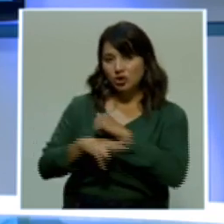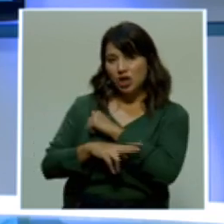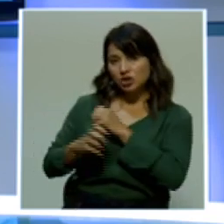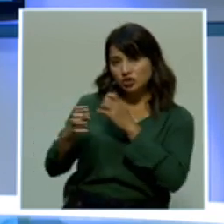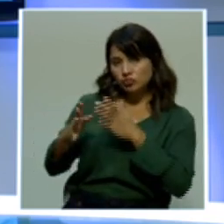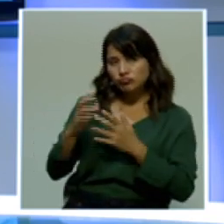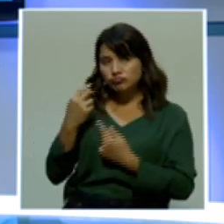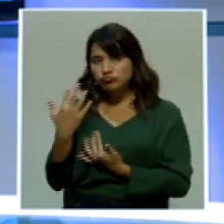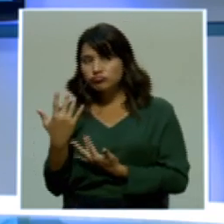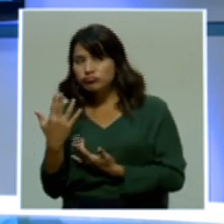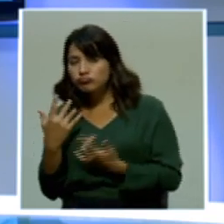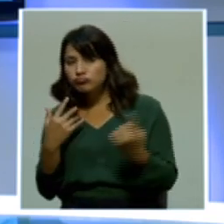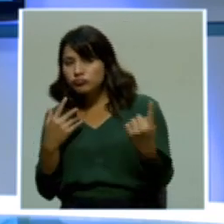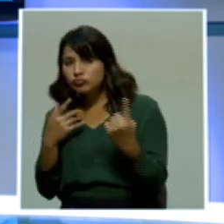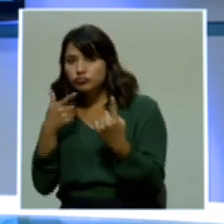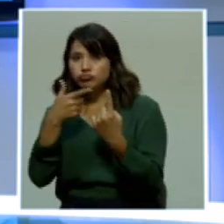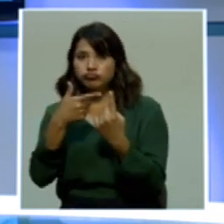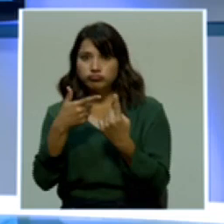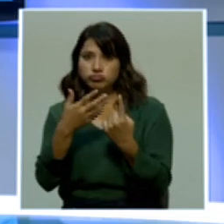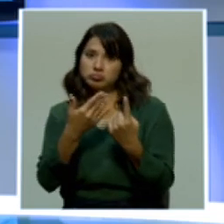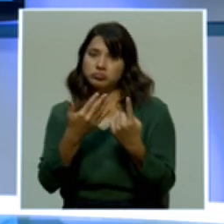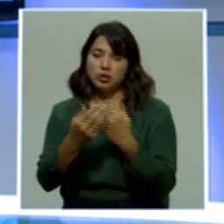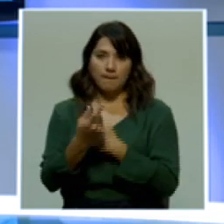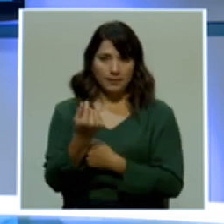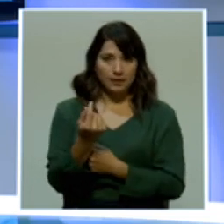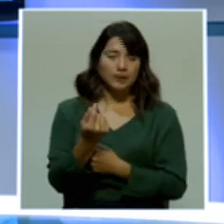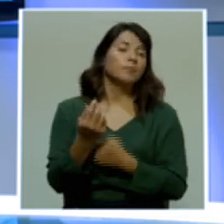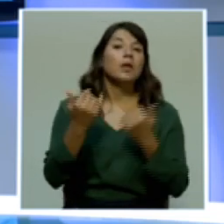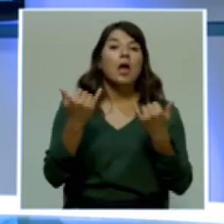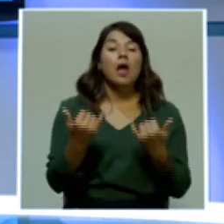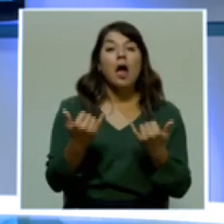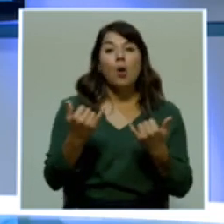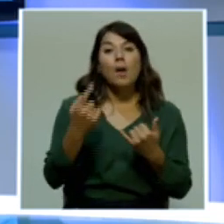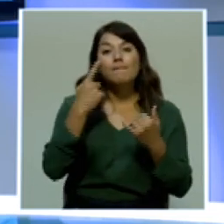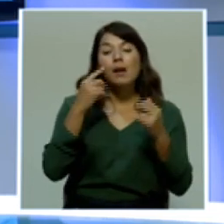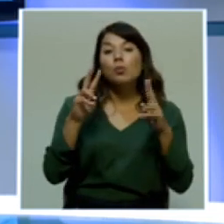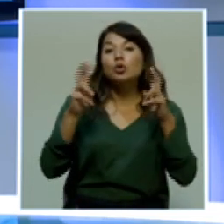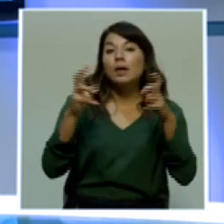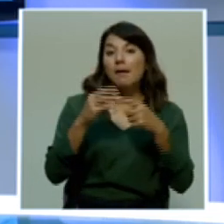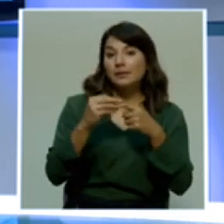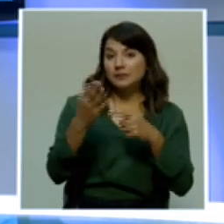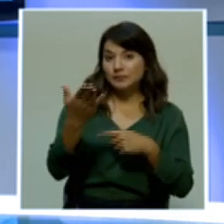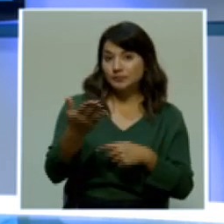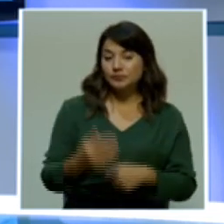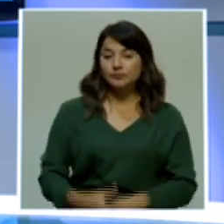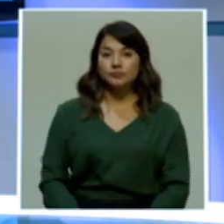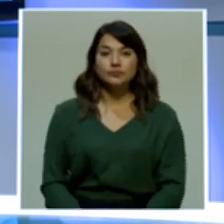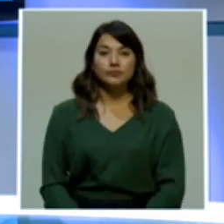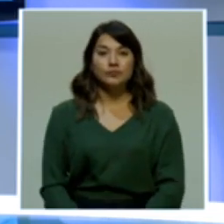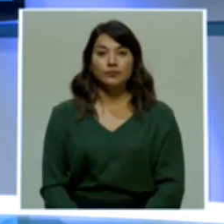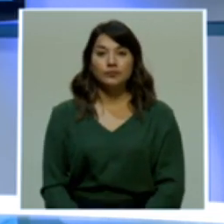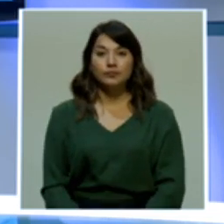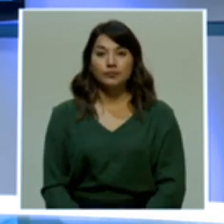víctimas. La agenda de hoy es intensa. Vayamos a ver nuestros titulares. Adelante.